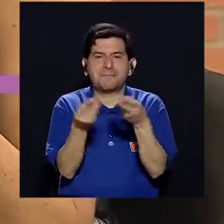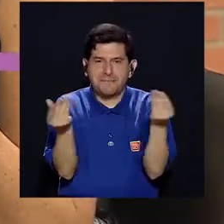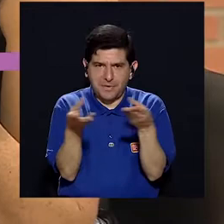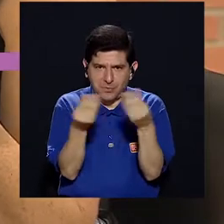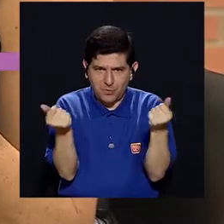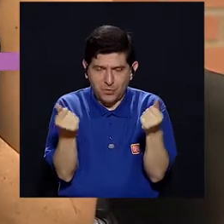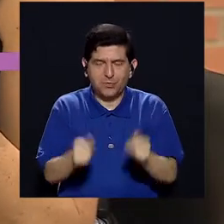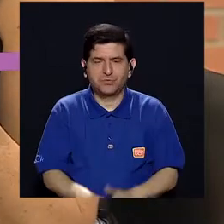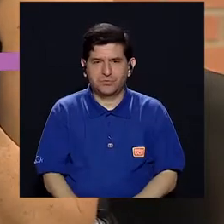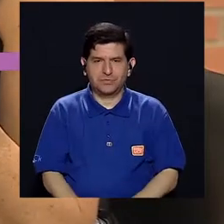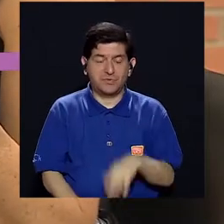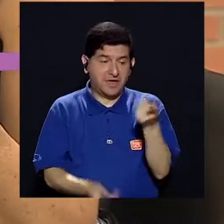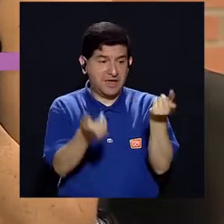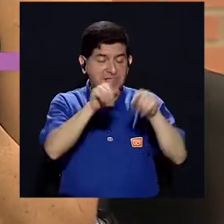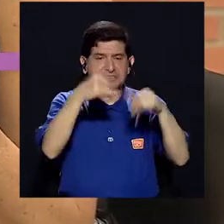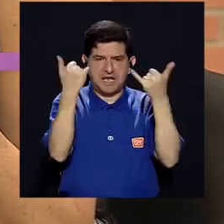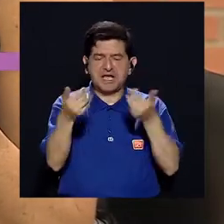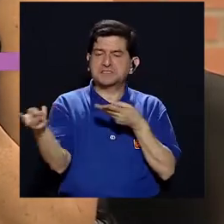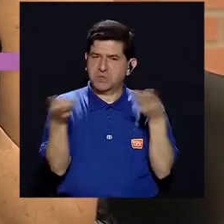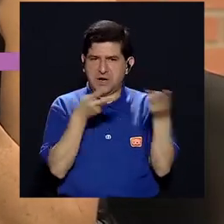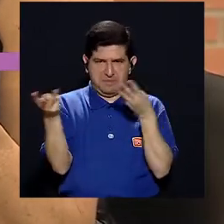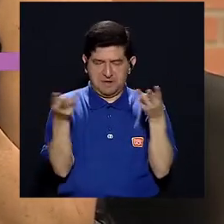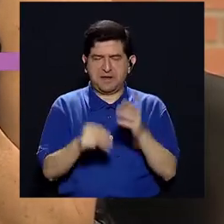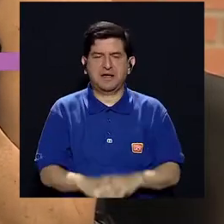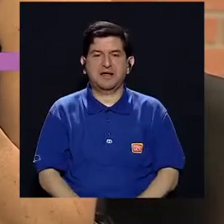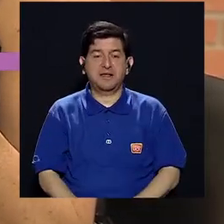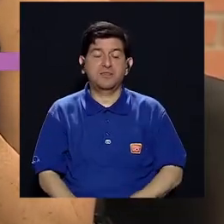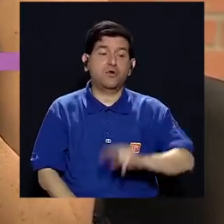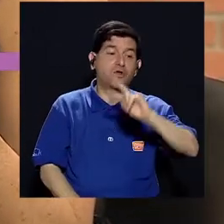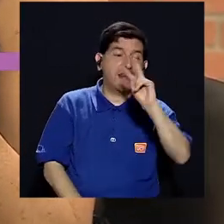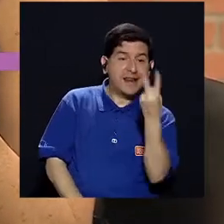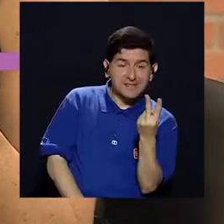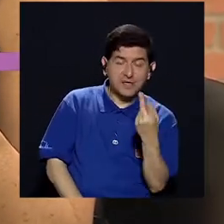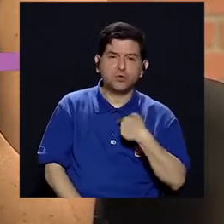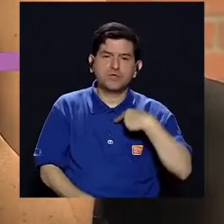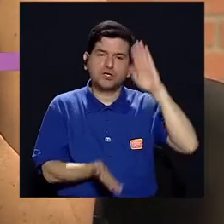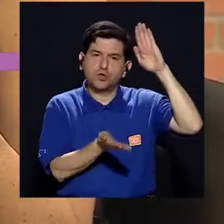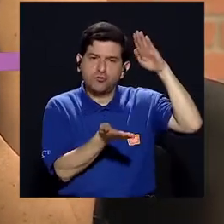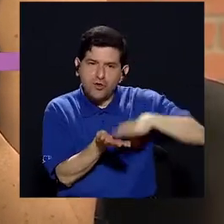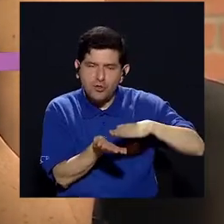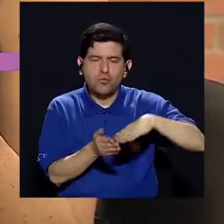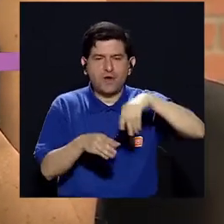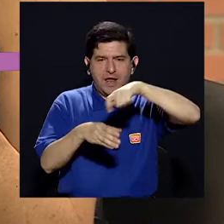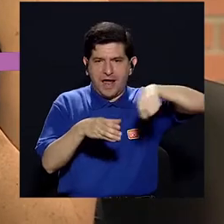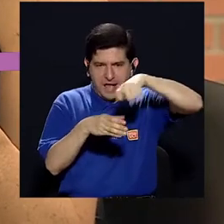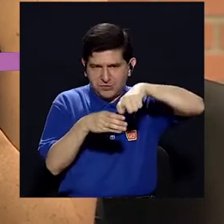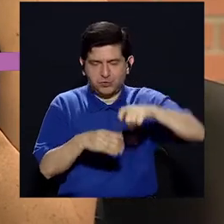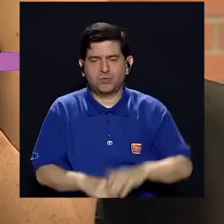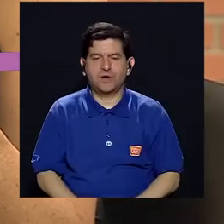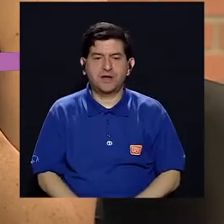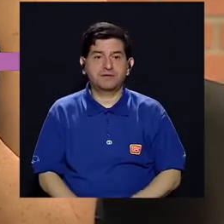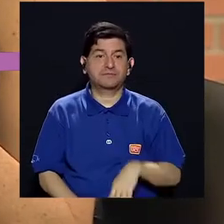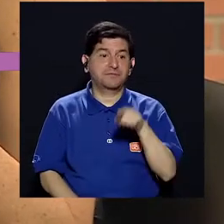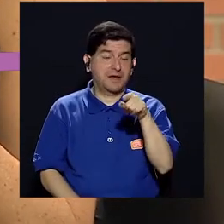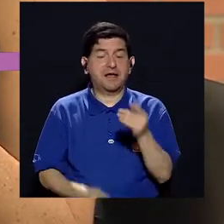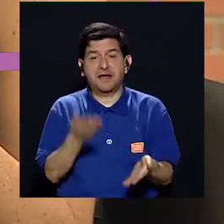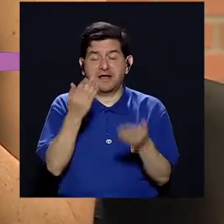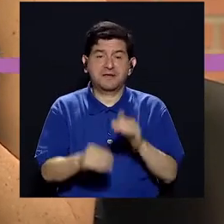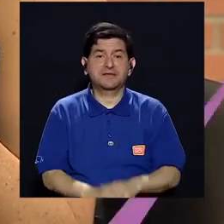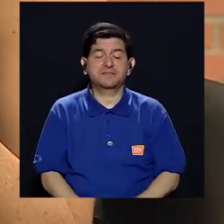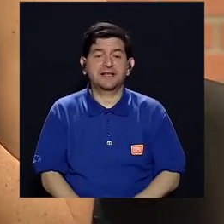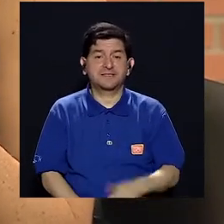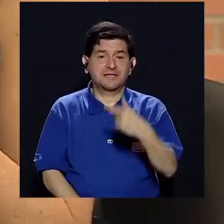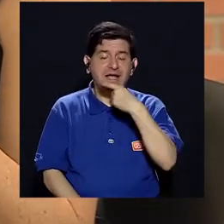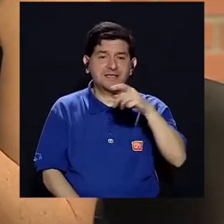primer producto o una primera galleta que ya salió al mercado y que a esta segunda galleta yo le reduje el azúcar. Entonces, qué sé yo, si es una